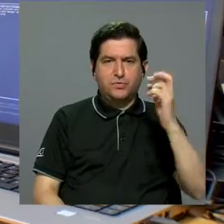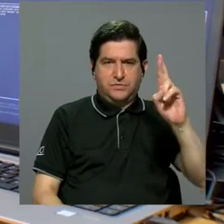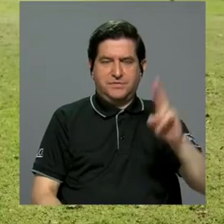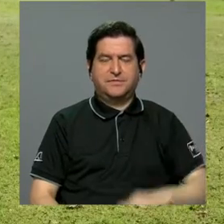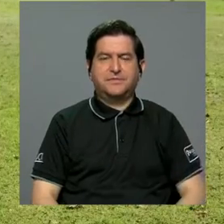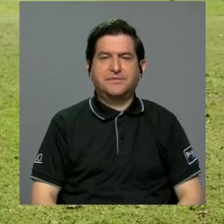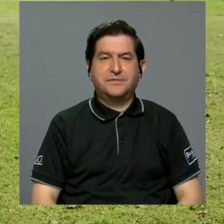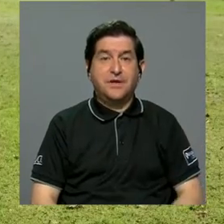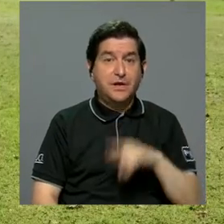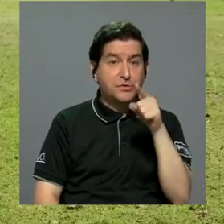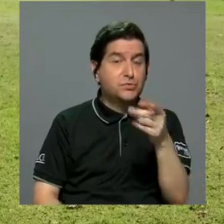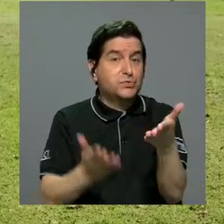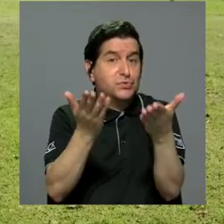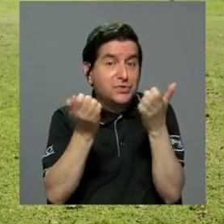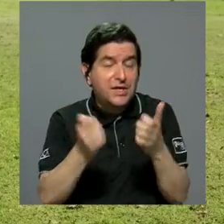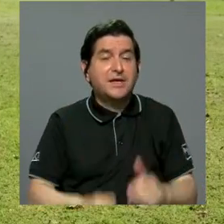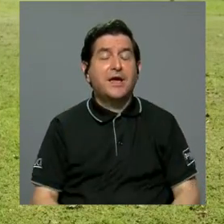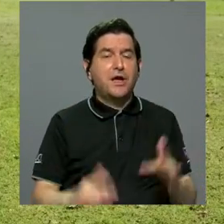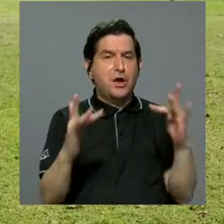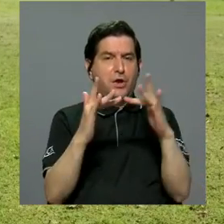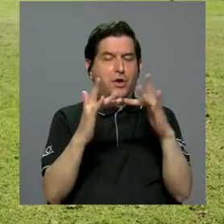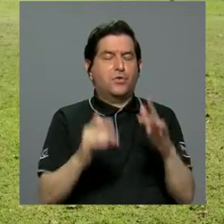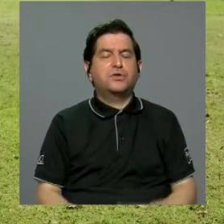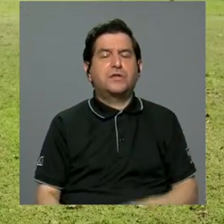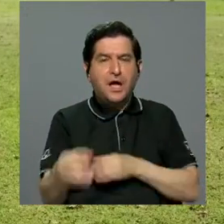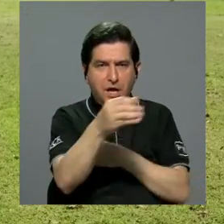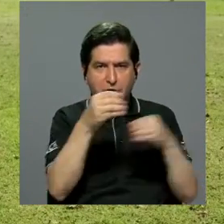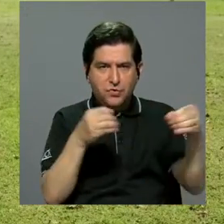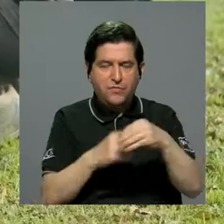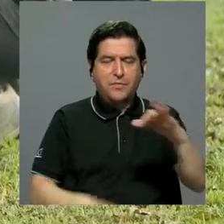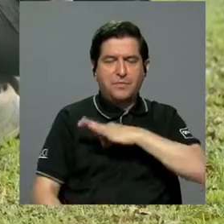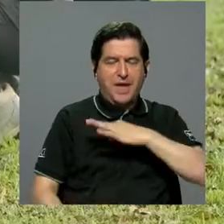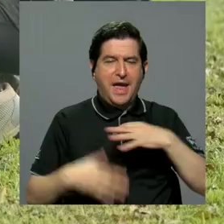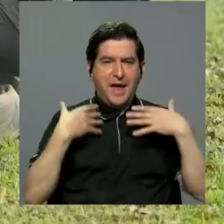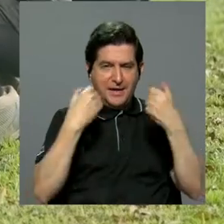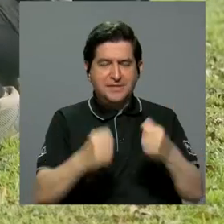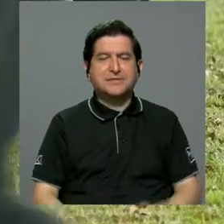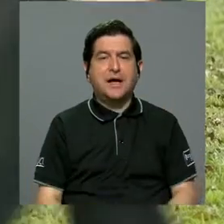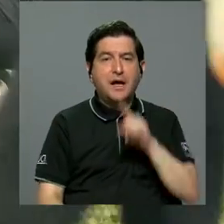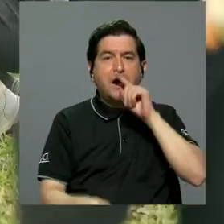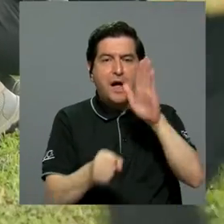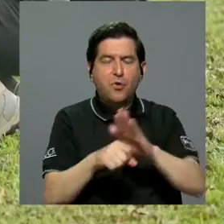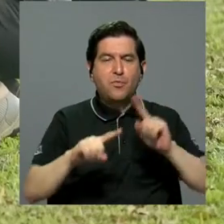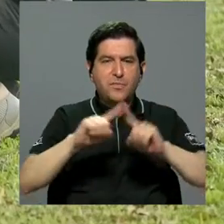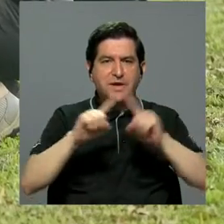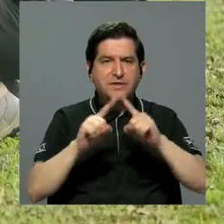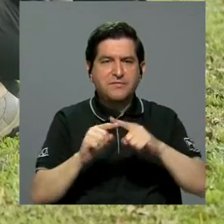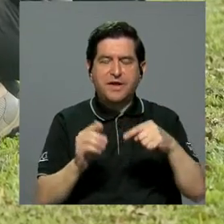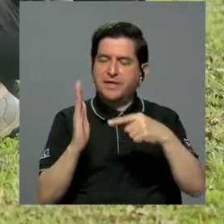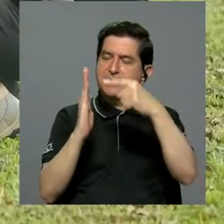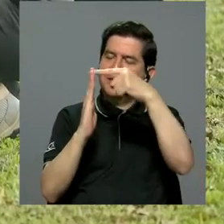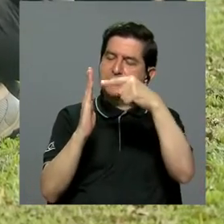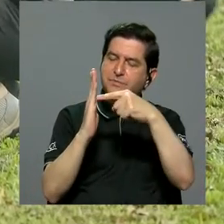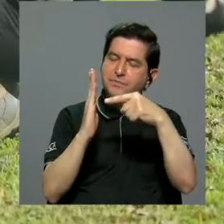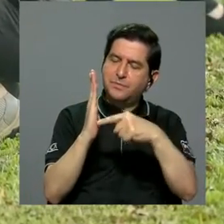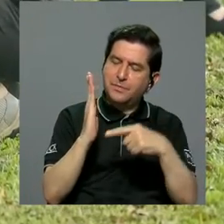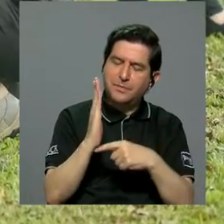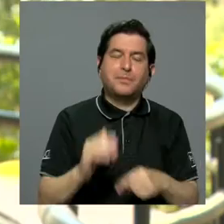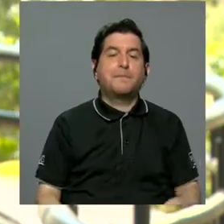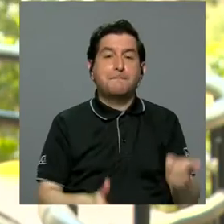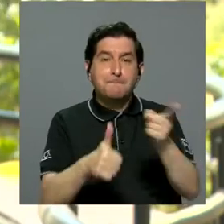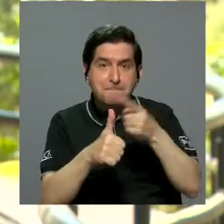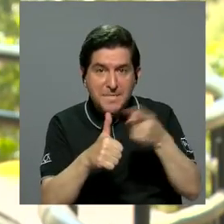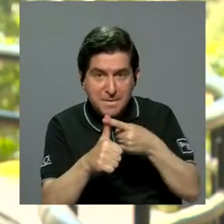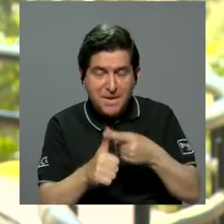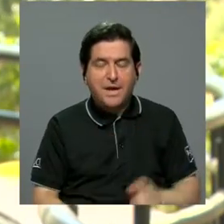Rica. Si usted desea contactar a la Oficina de Bienestar y Salud, debe seguir los siguientes pasos. El